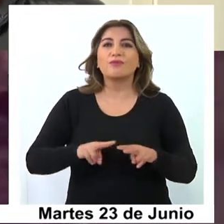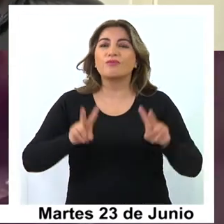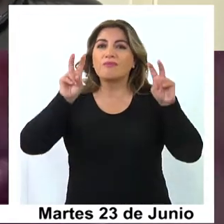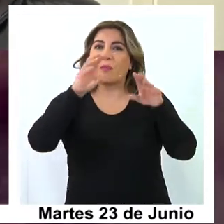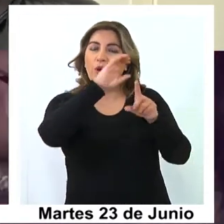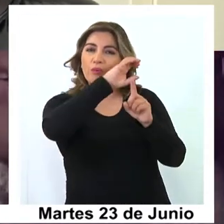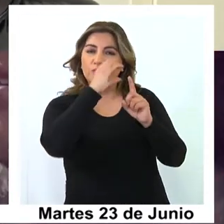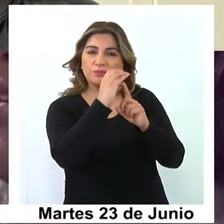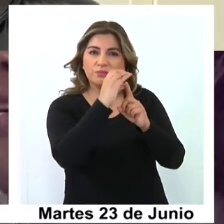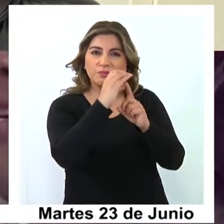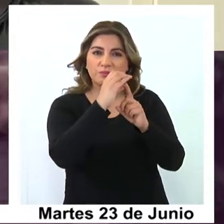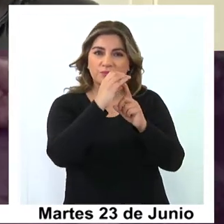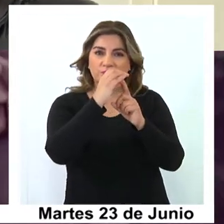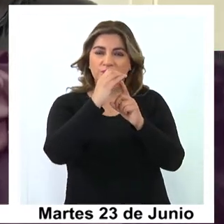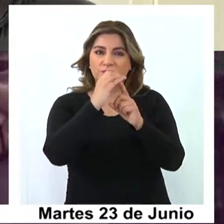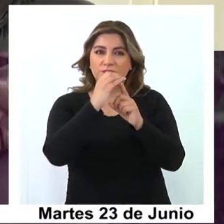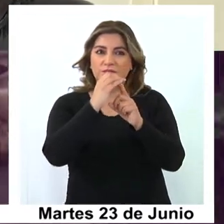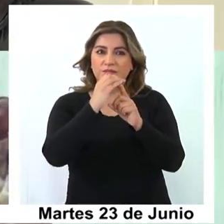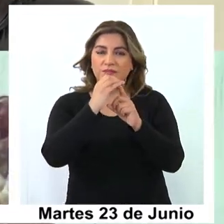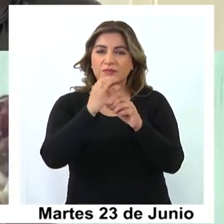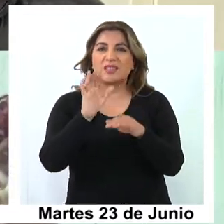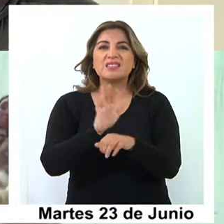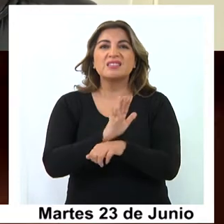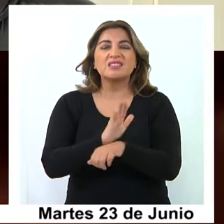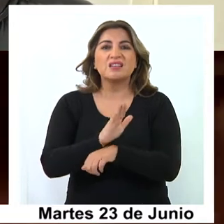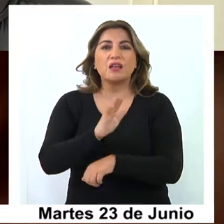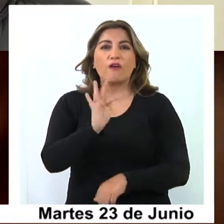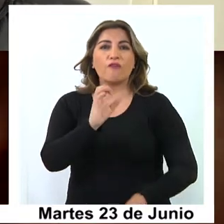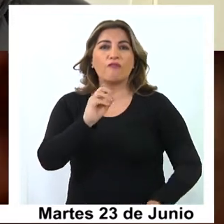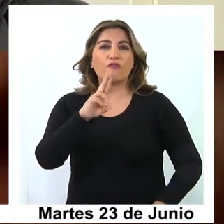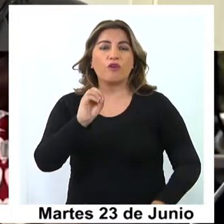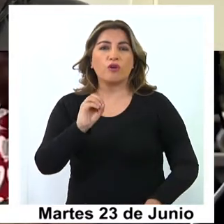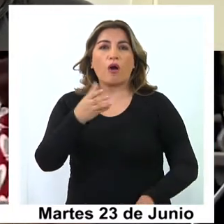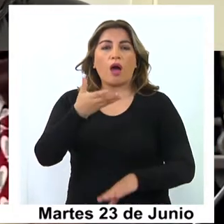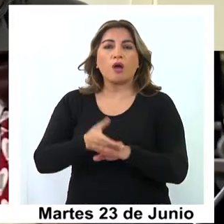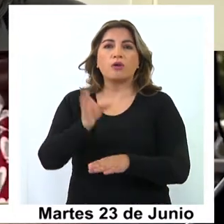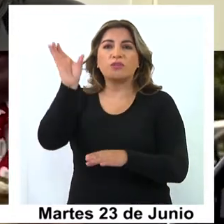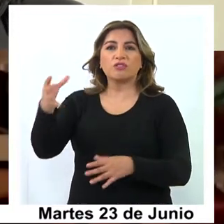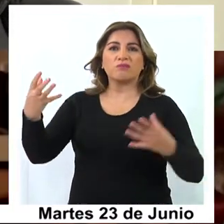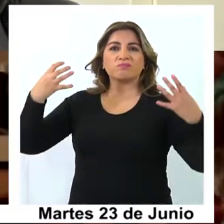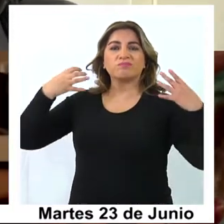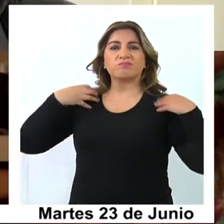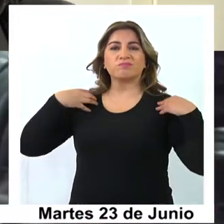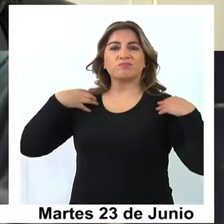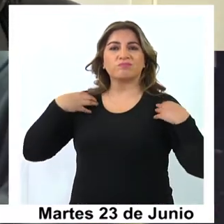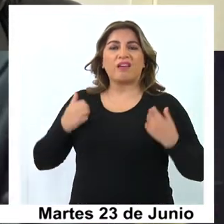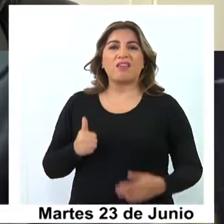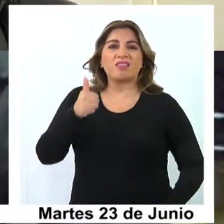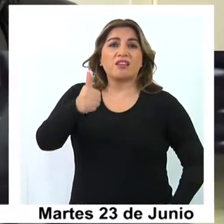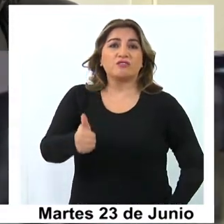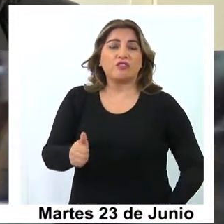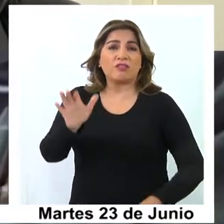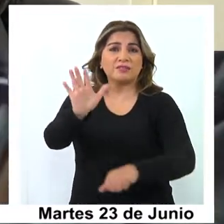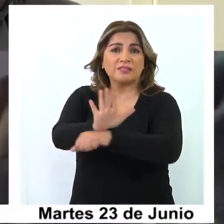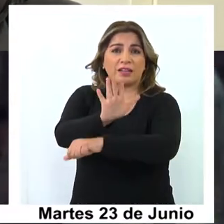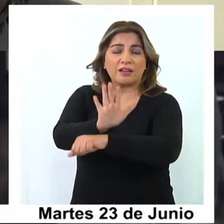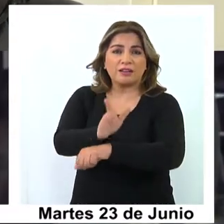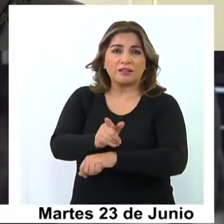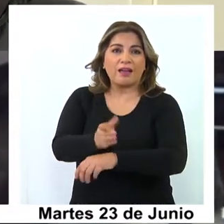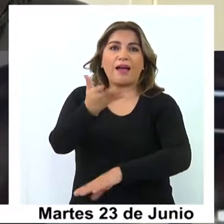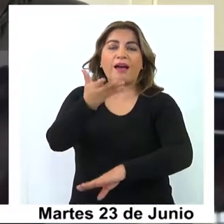y el correspondiente cineforo a cargo de un moderador de la obra, quien